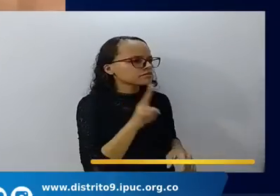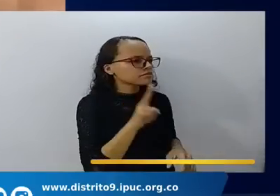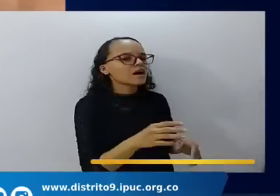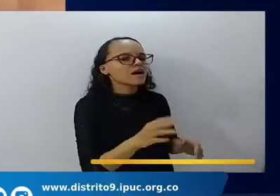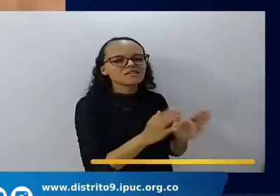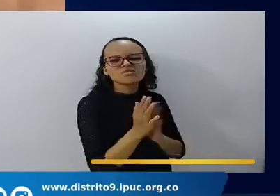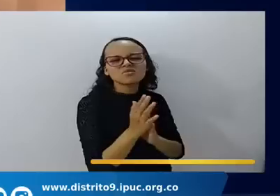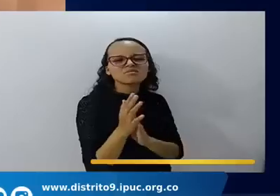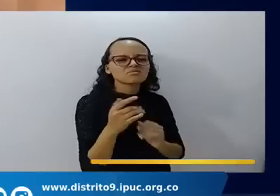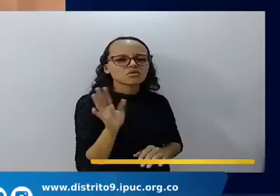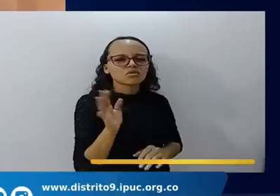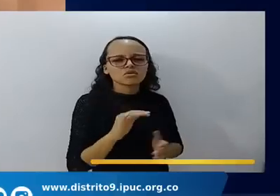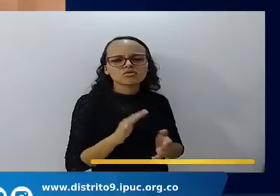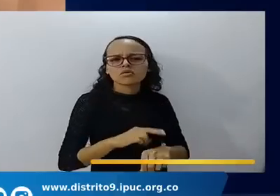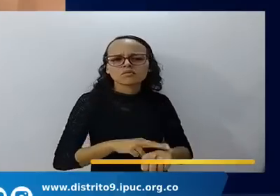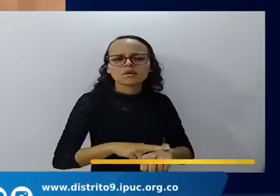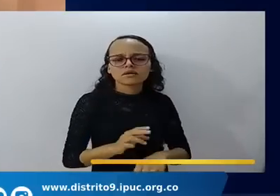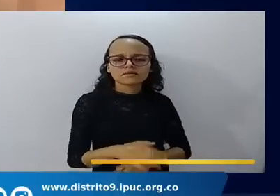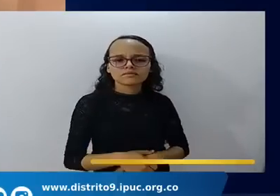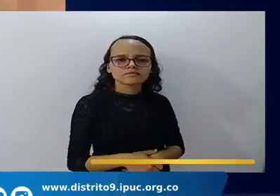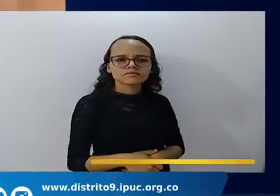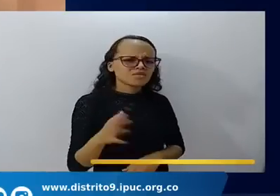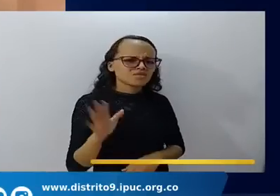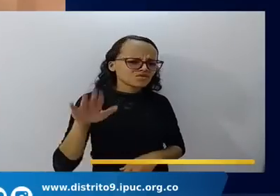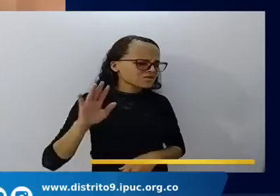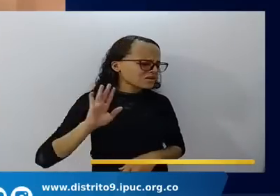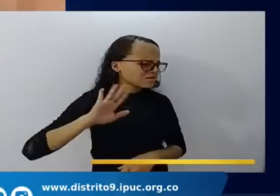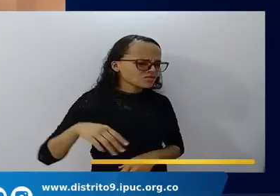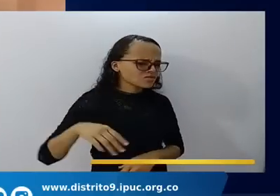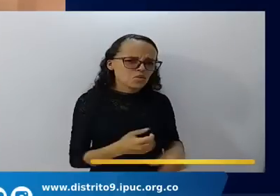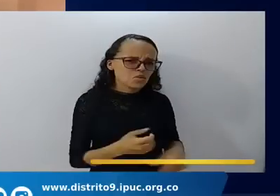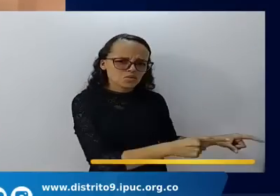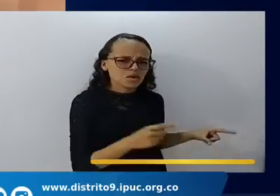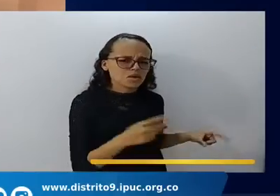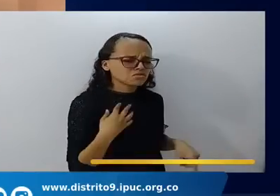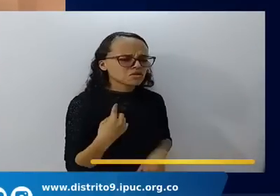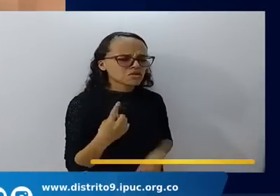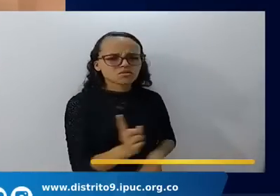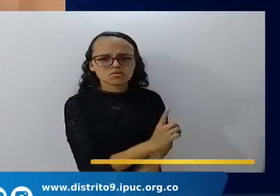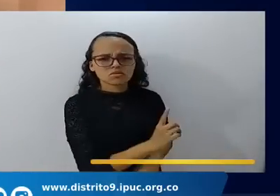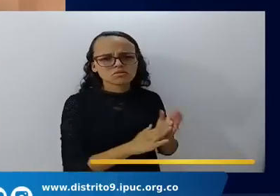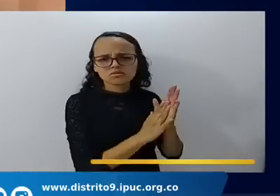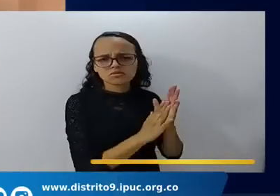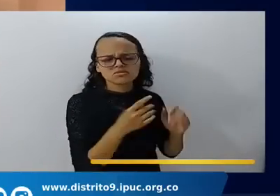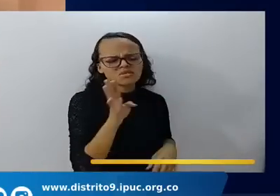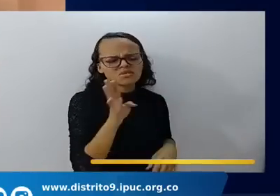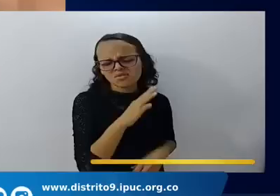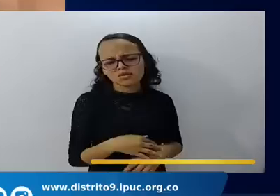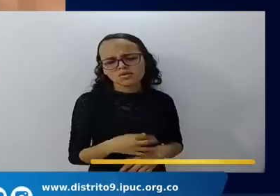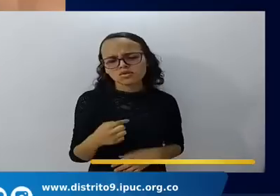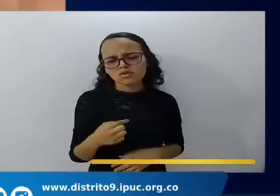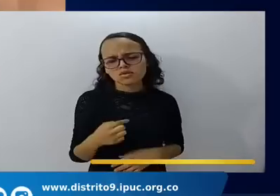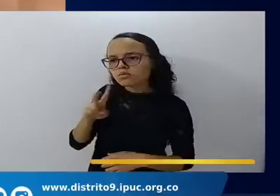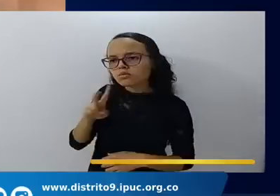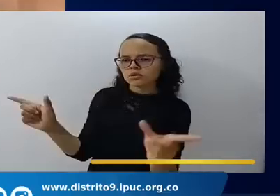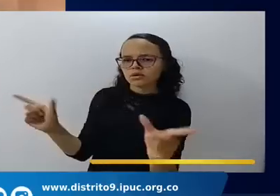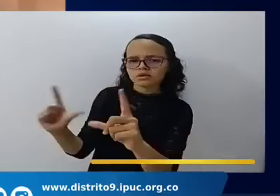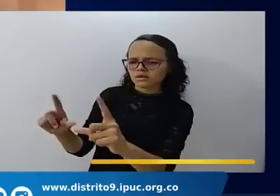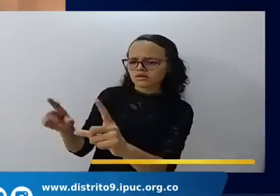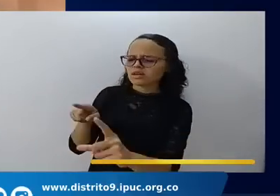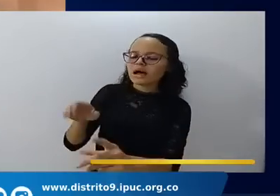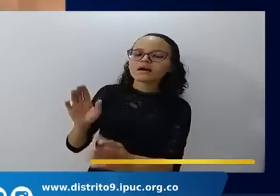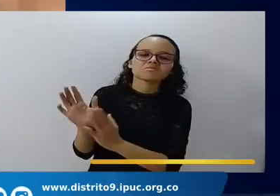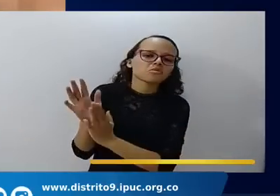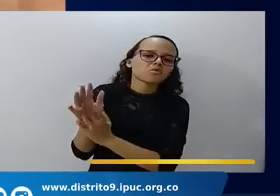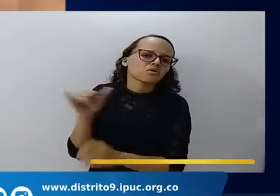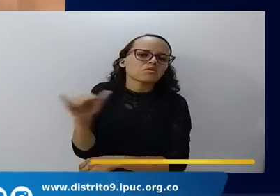y usted ve los hermanitos algunos hermanos yo ya no voy al culto a la iglesia porque yo estoy con enlace yo estoy aquí es que